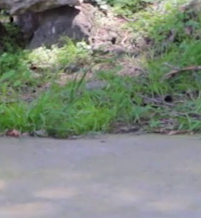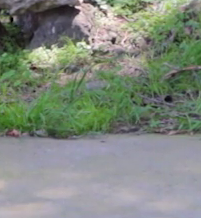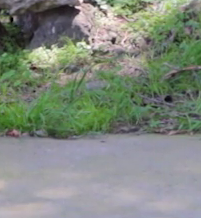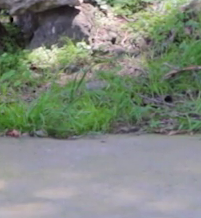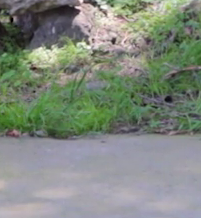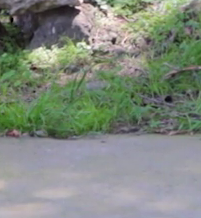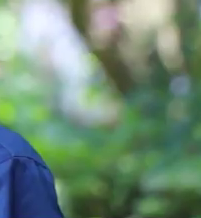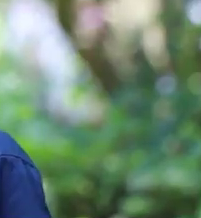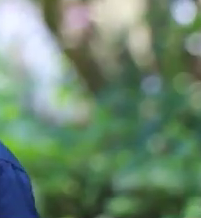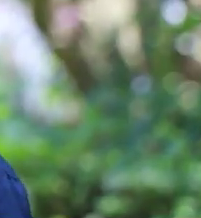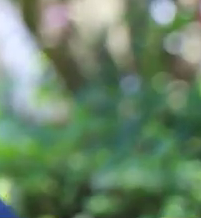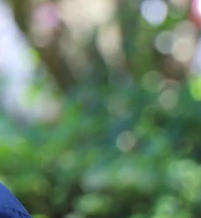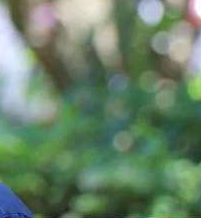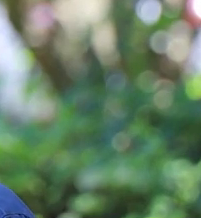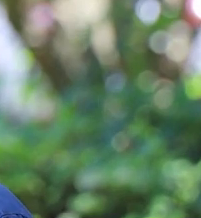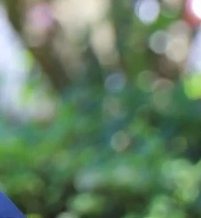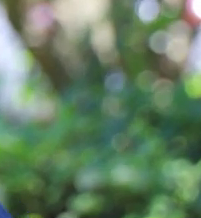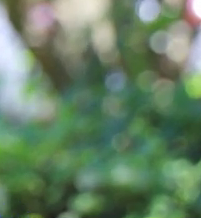Bien. Una más.